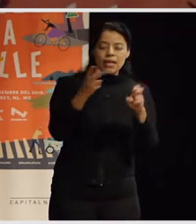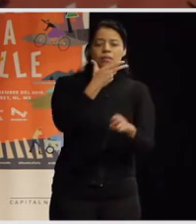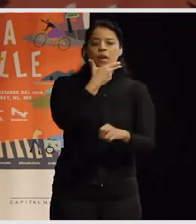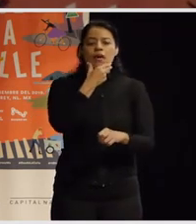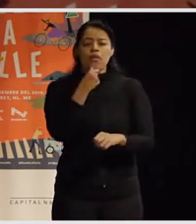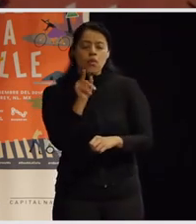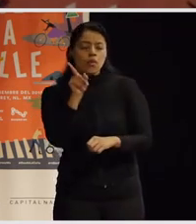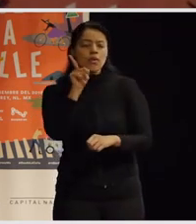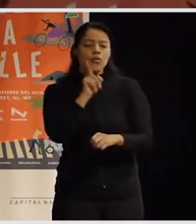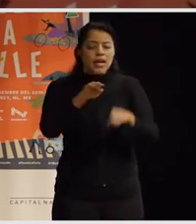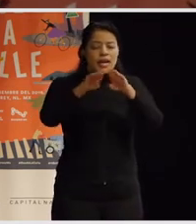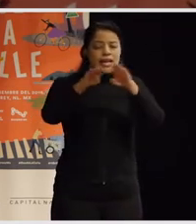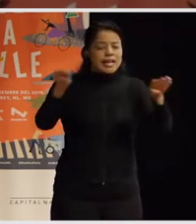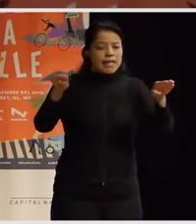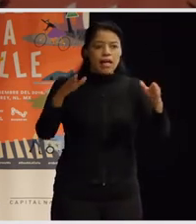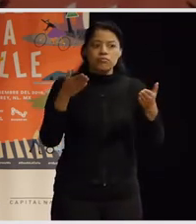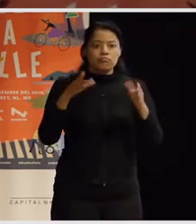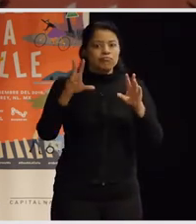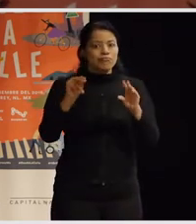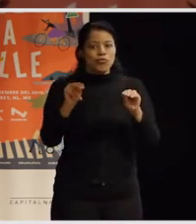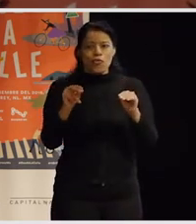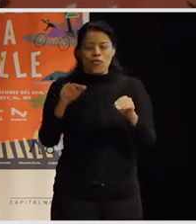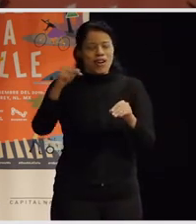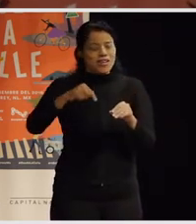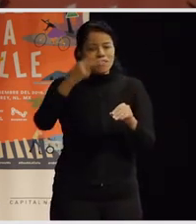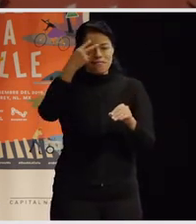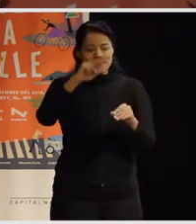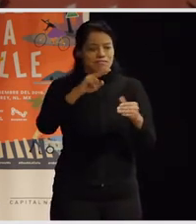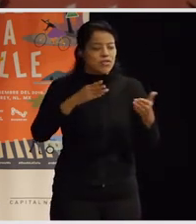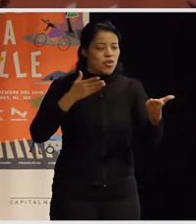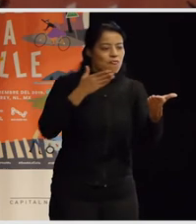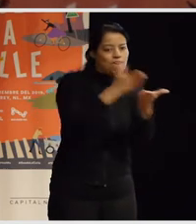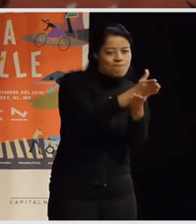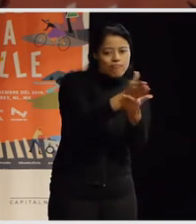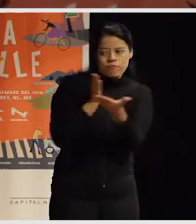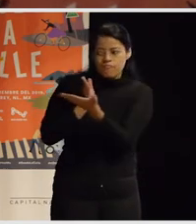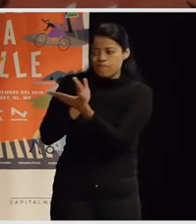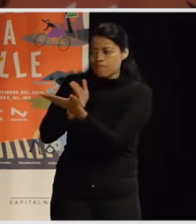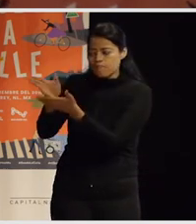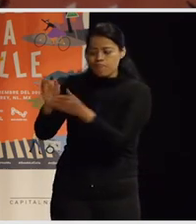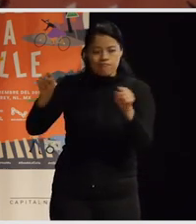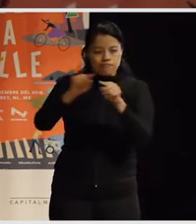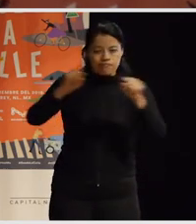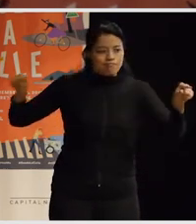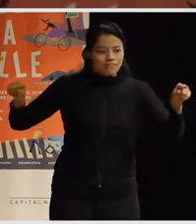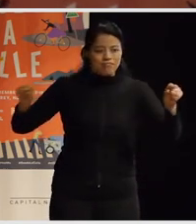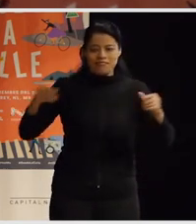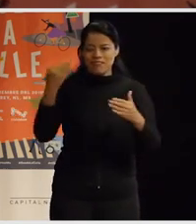hablamos de equidad, hombre, mujeres, género, todo eso y termina en algo que no es amigable de